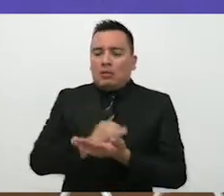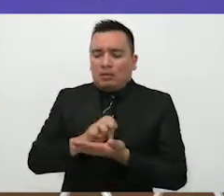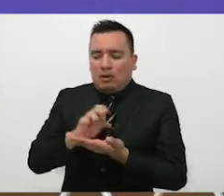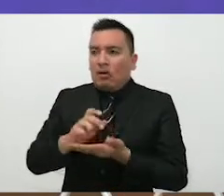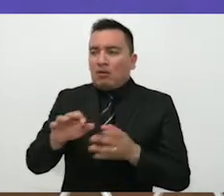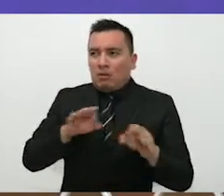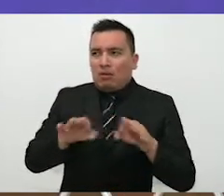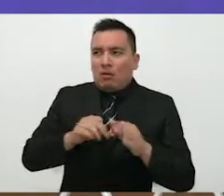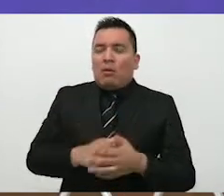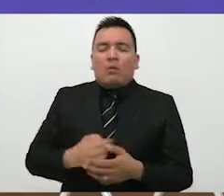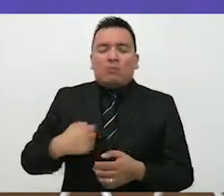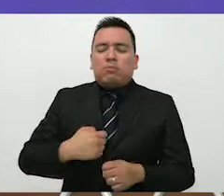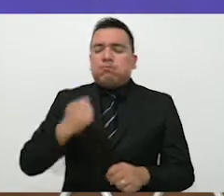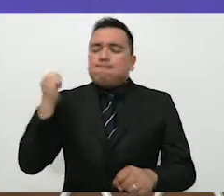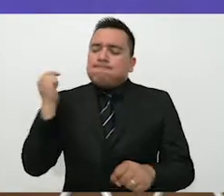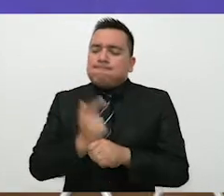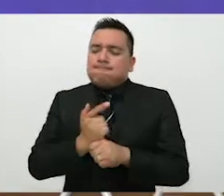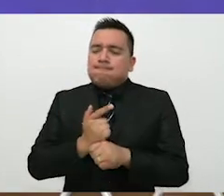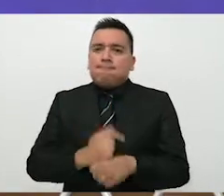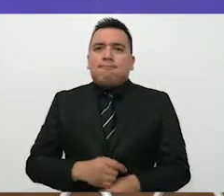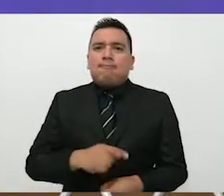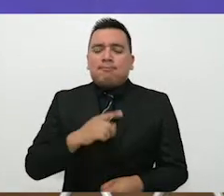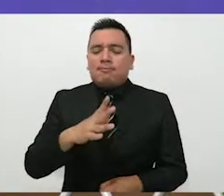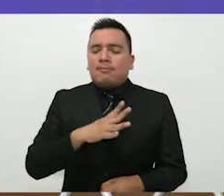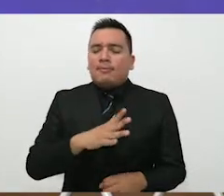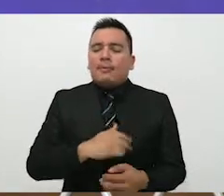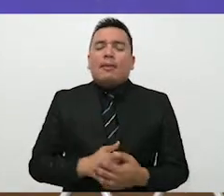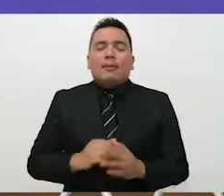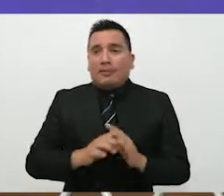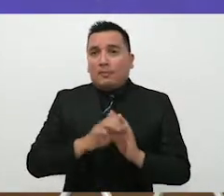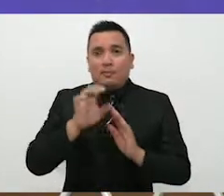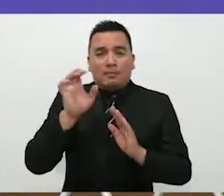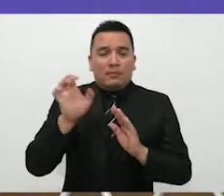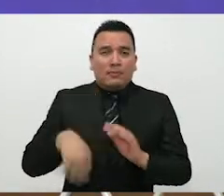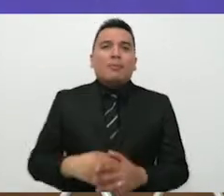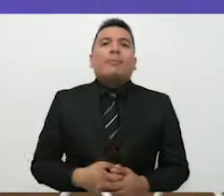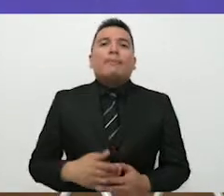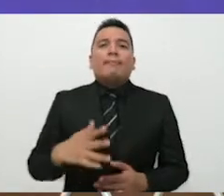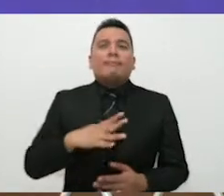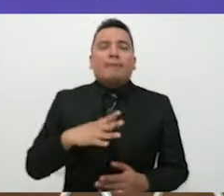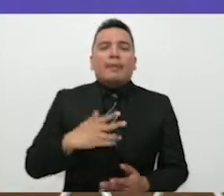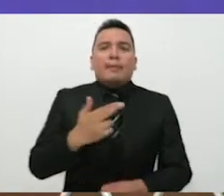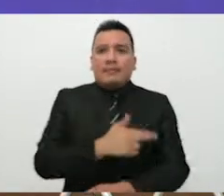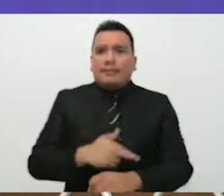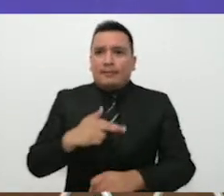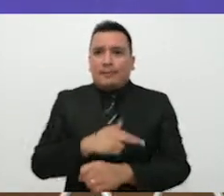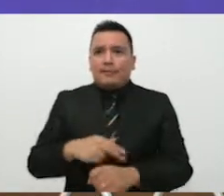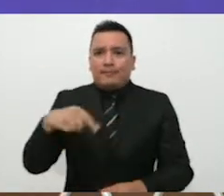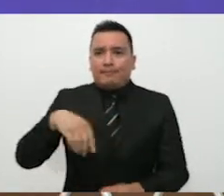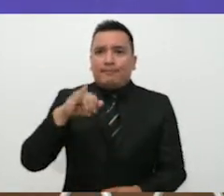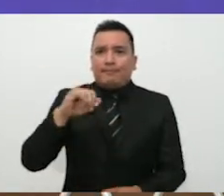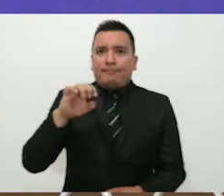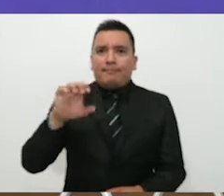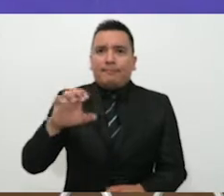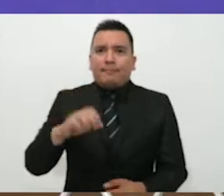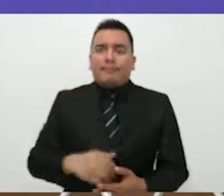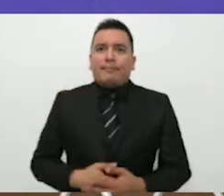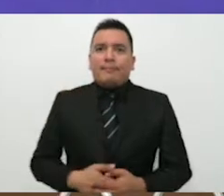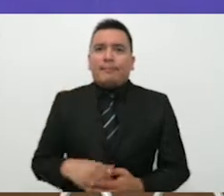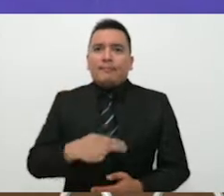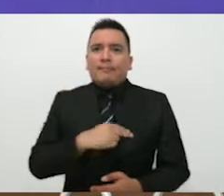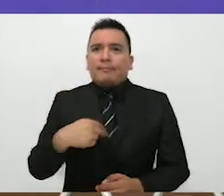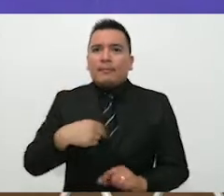instituto, sí me he podido dar cuenta que, por ejemplo, en los programas que implementamos en el Instituto Electoral de Coahuila,